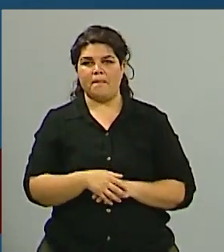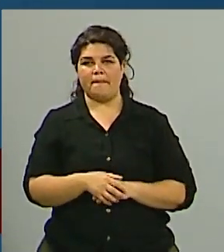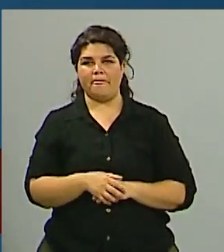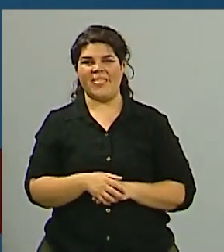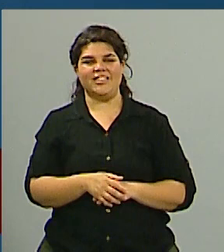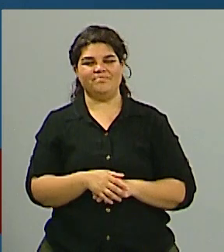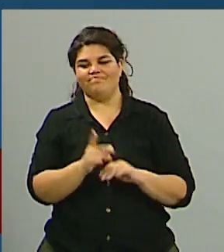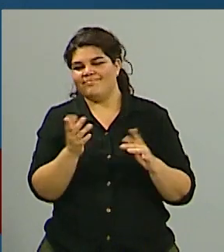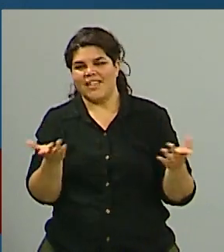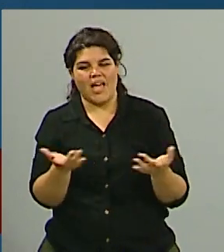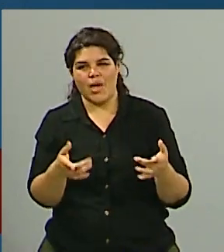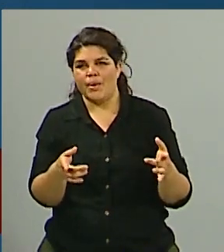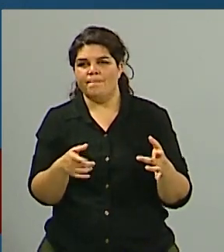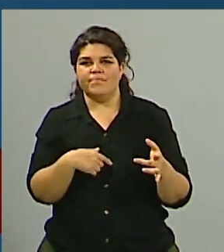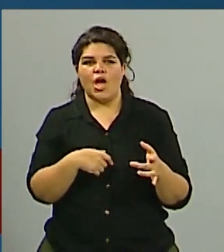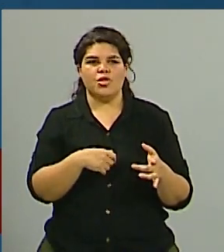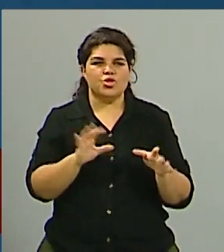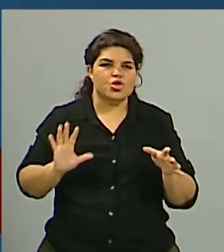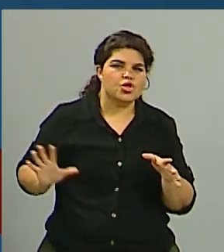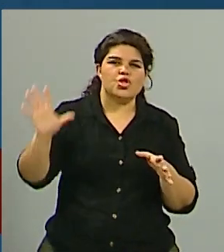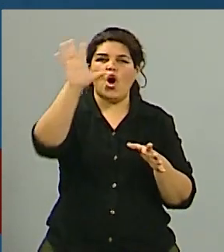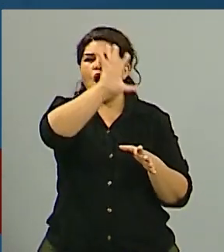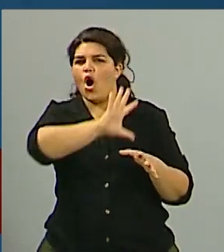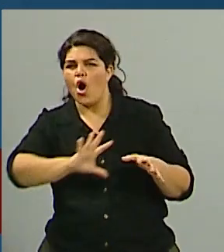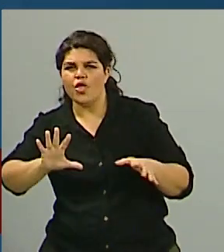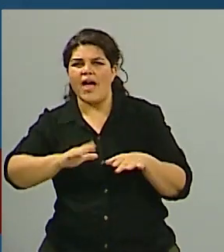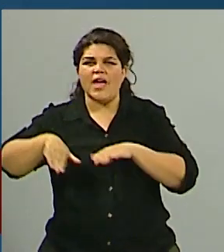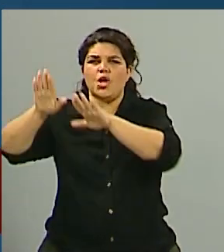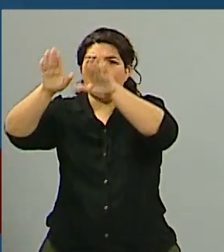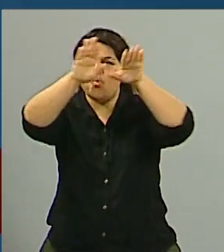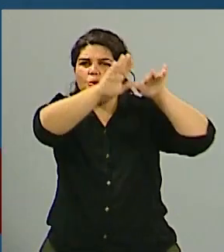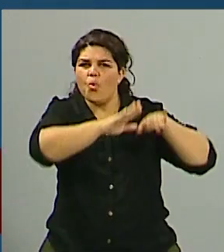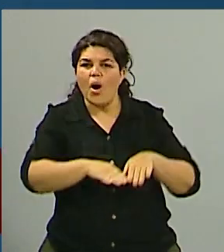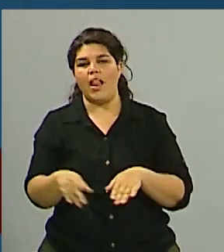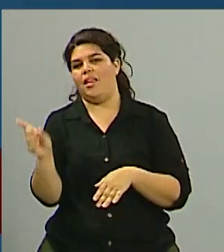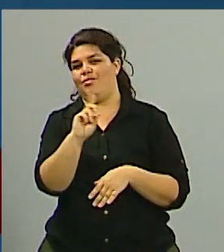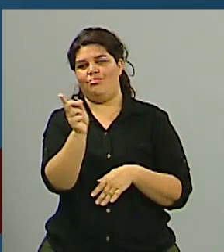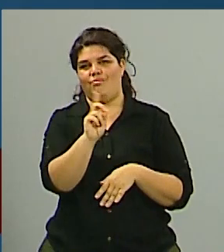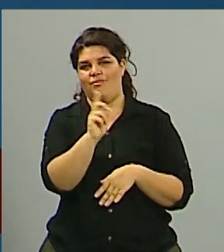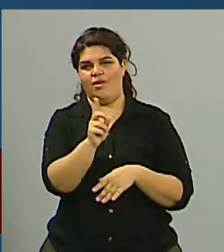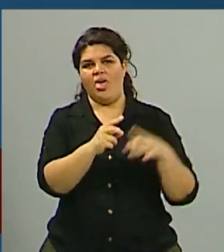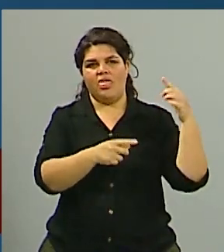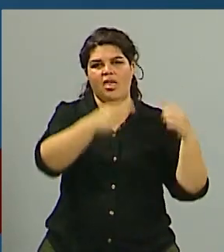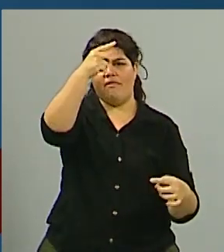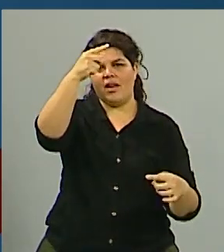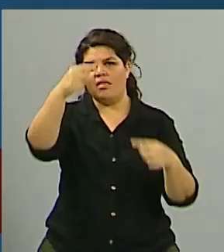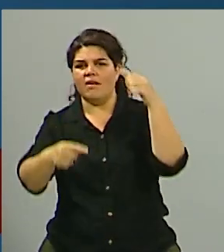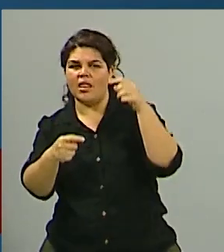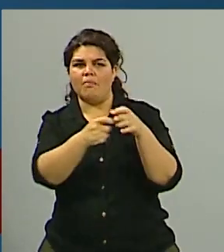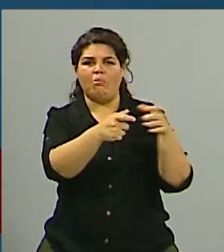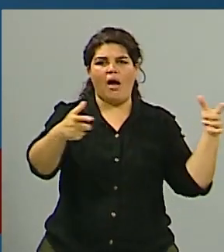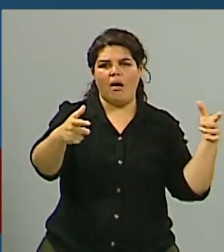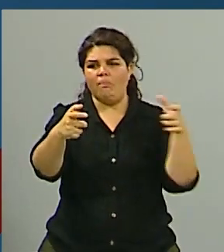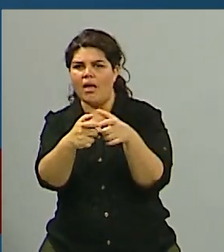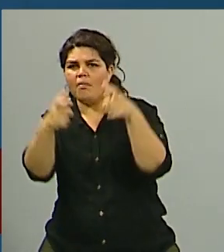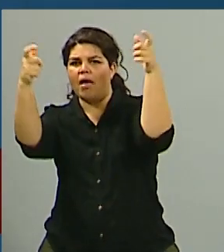igual en todos los destinos pero si ha sido factible utilizarlo prácticamente en la